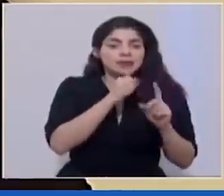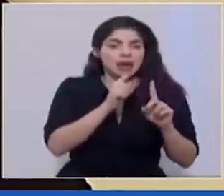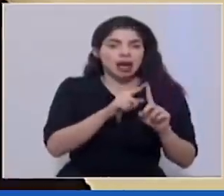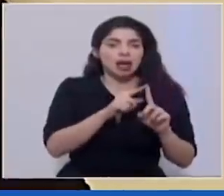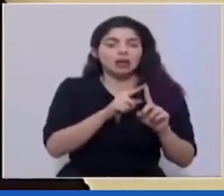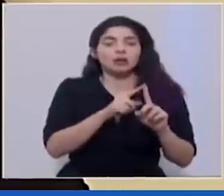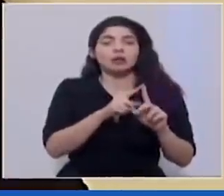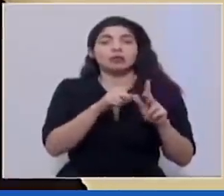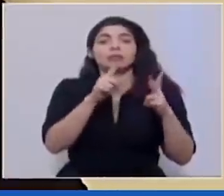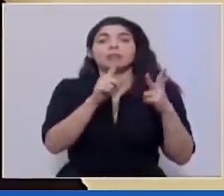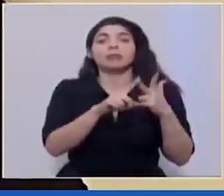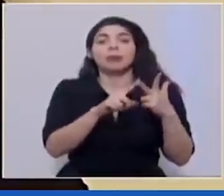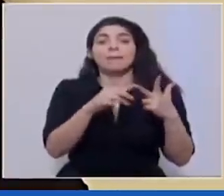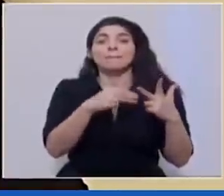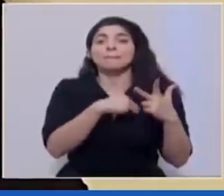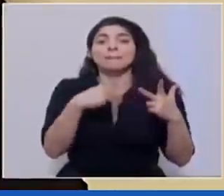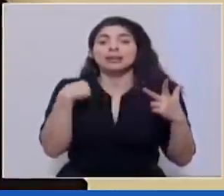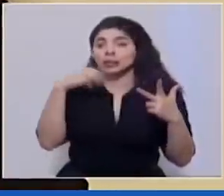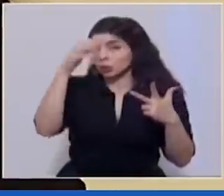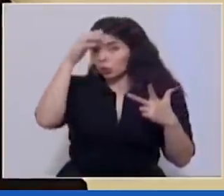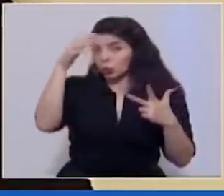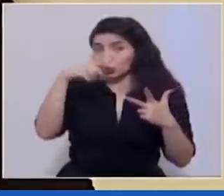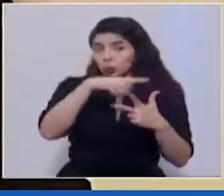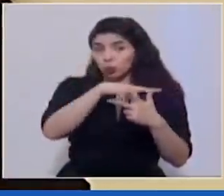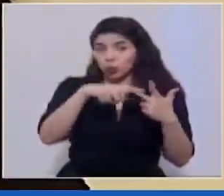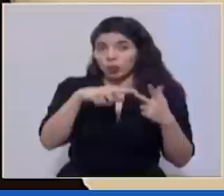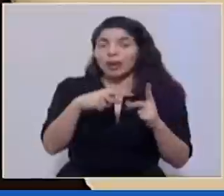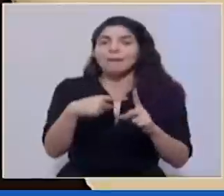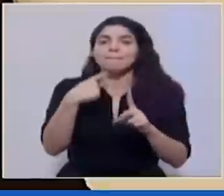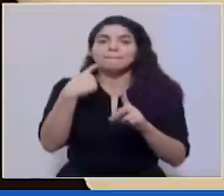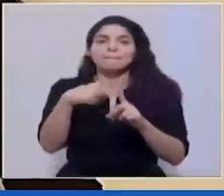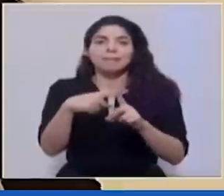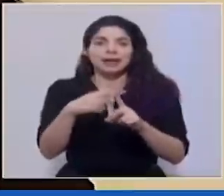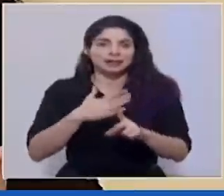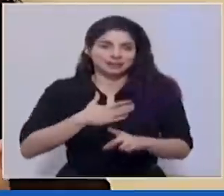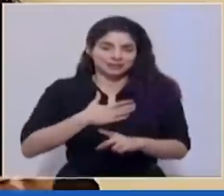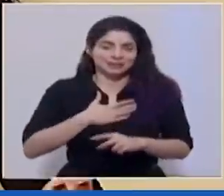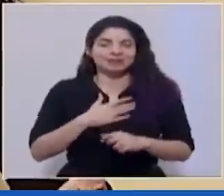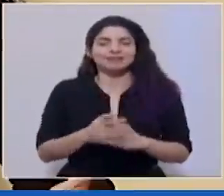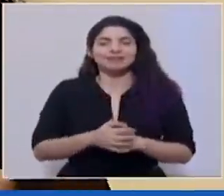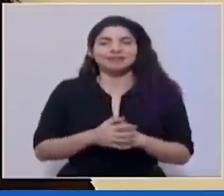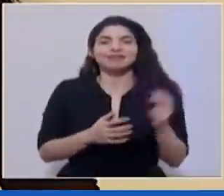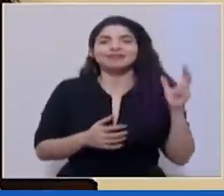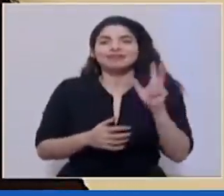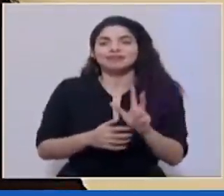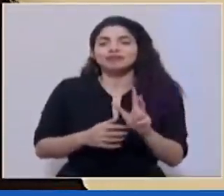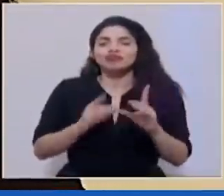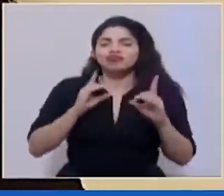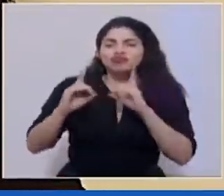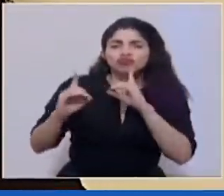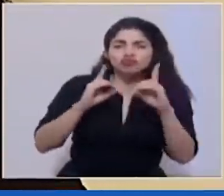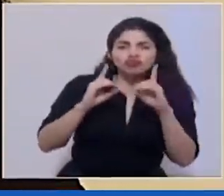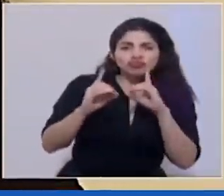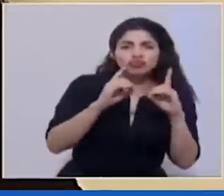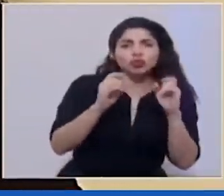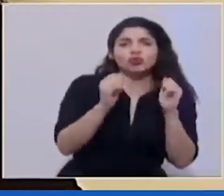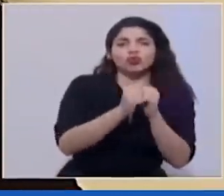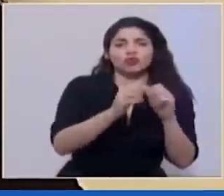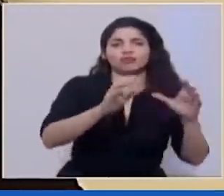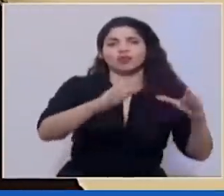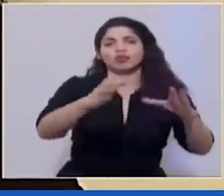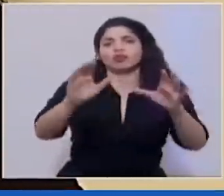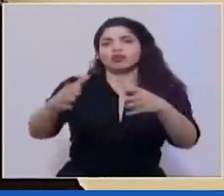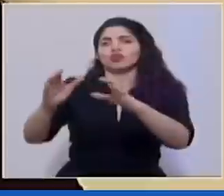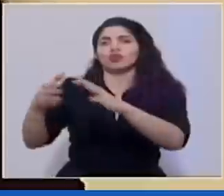la ministra de cultura junto con conmigo tuvimos un diálogo con los diferentes sectores